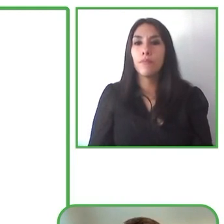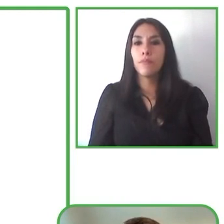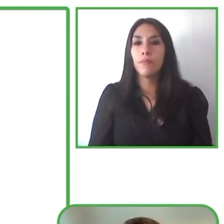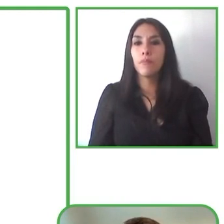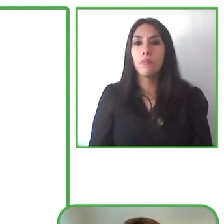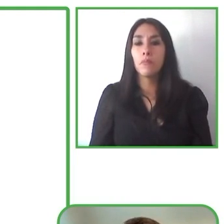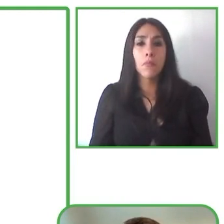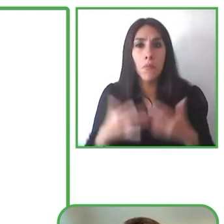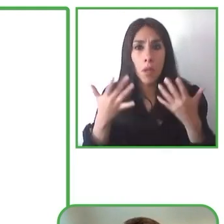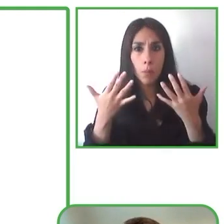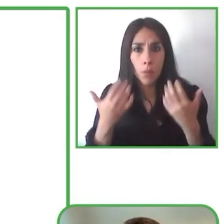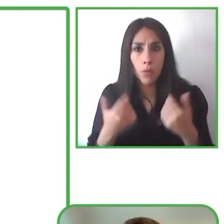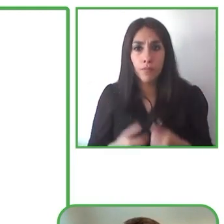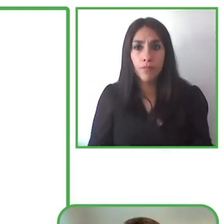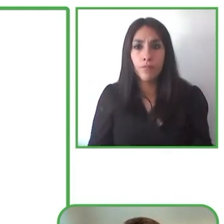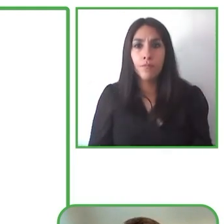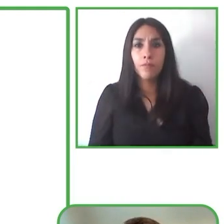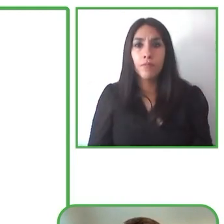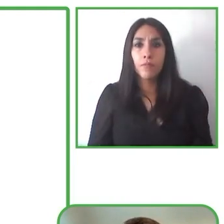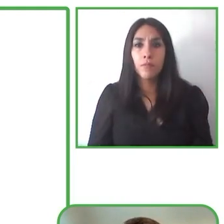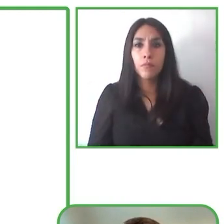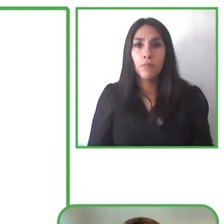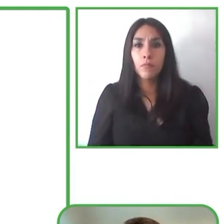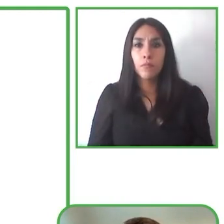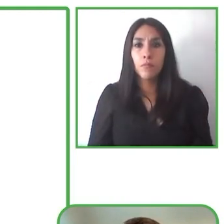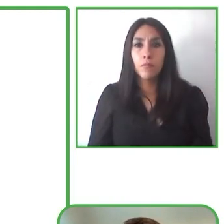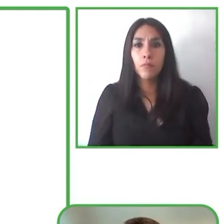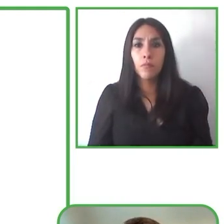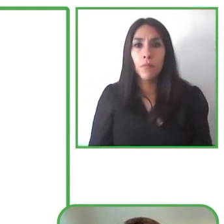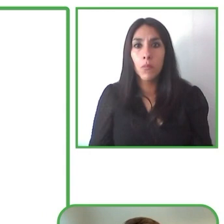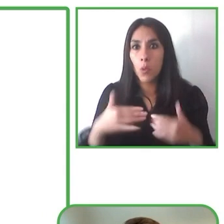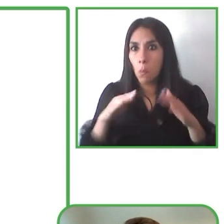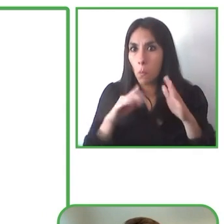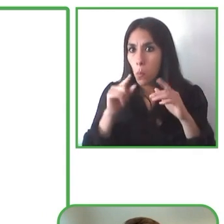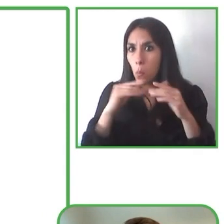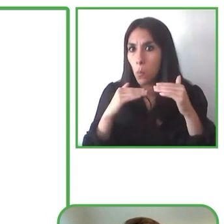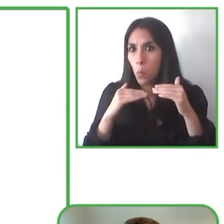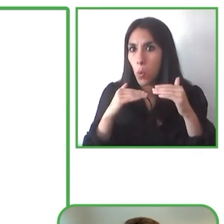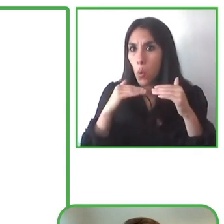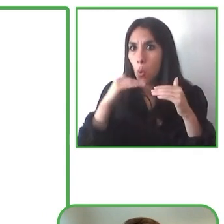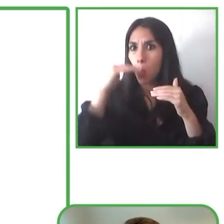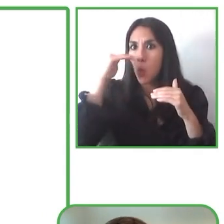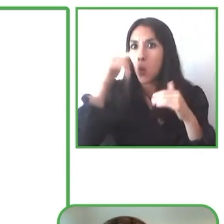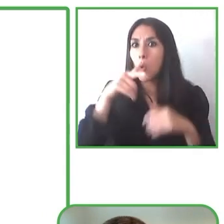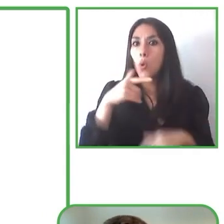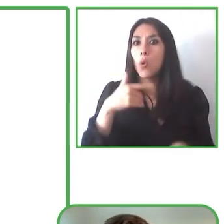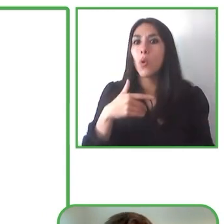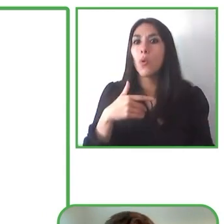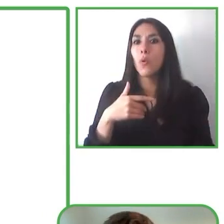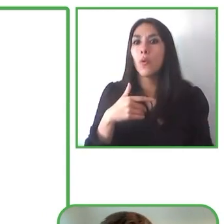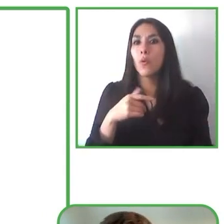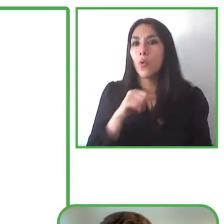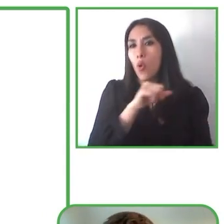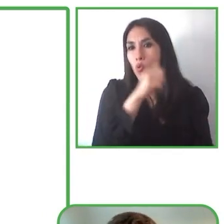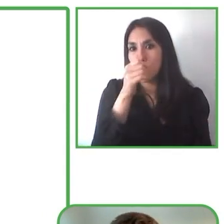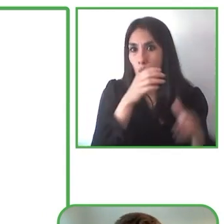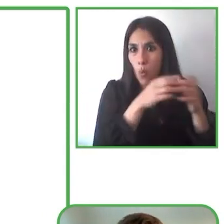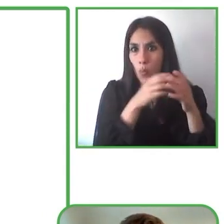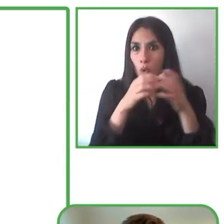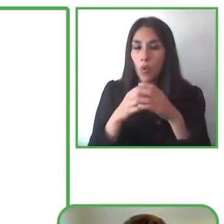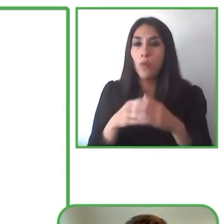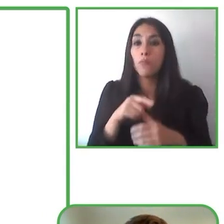población mucho más grande y tienen varias poblaciones en que hay personas que nunca